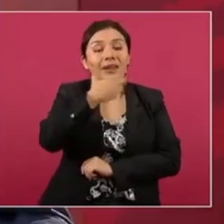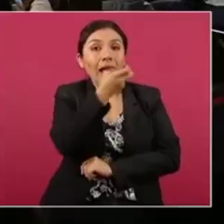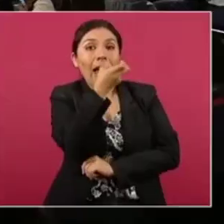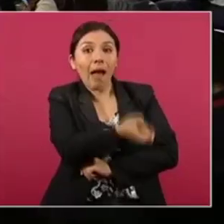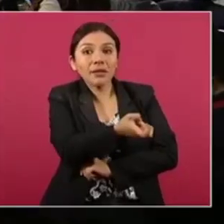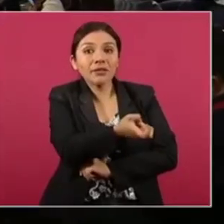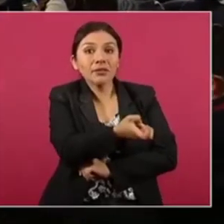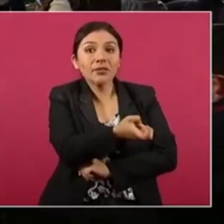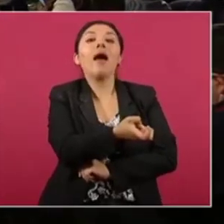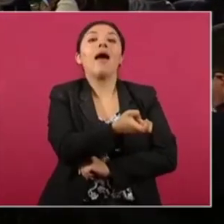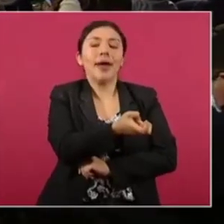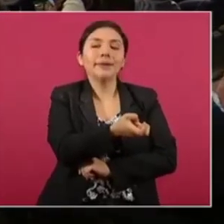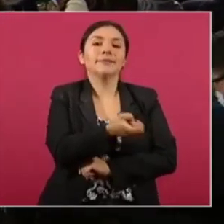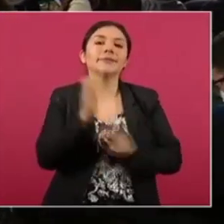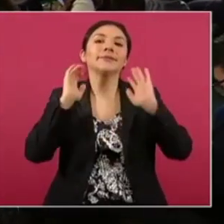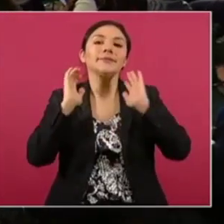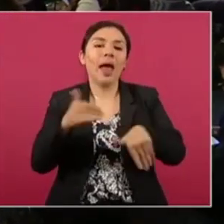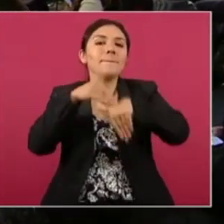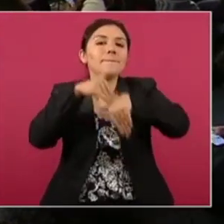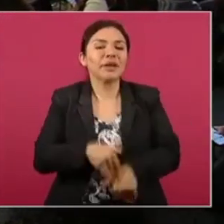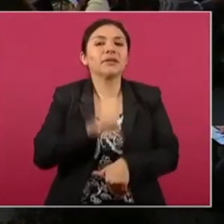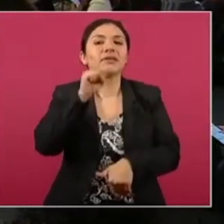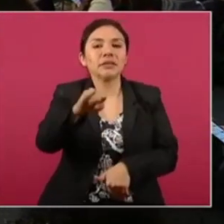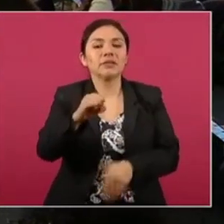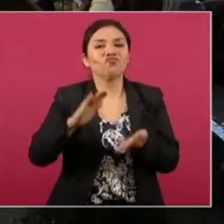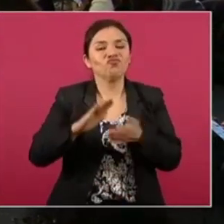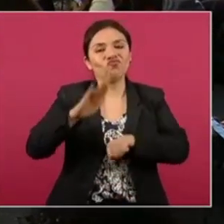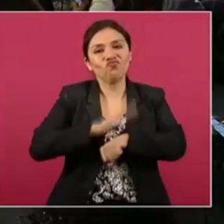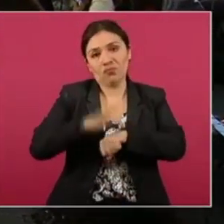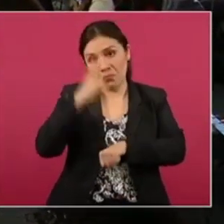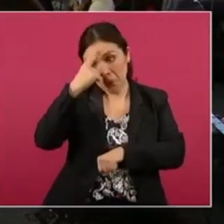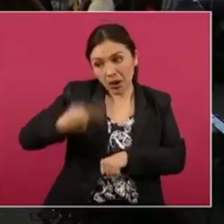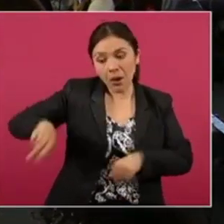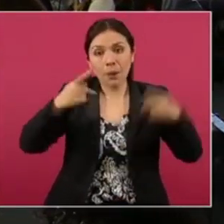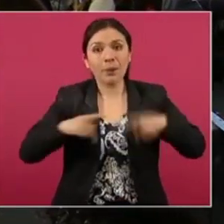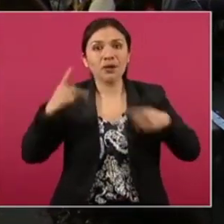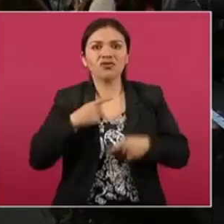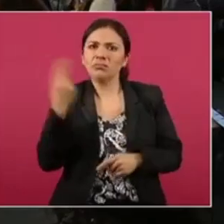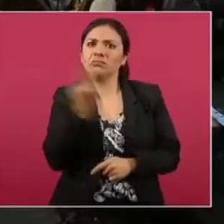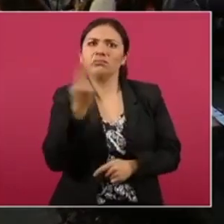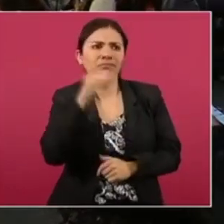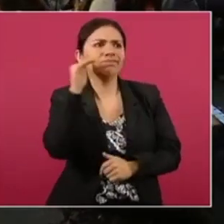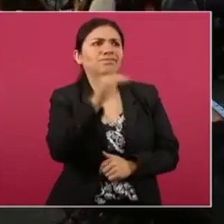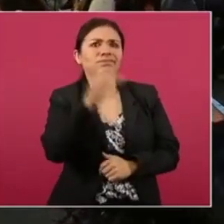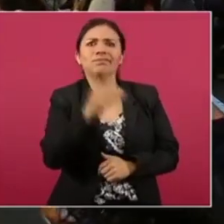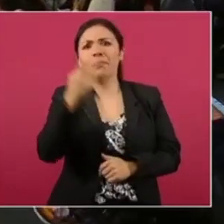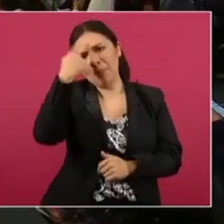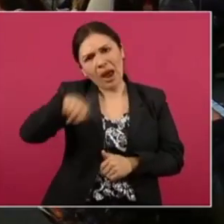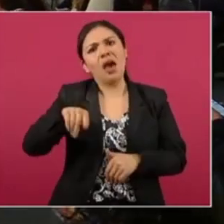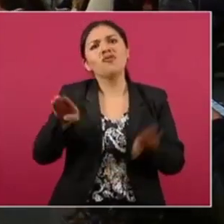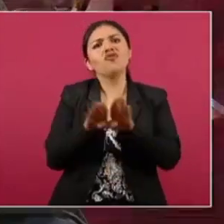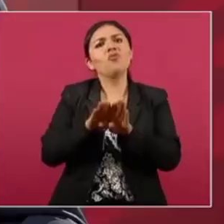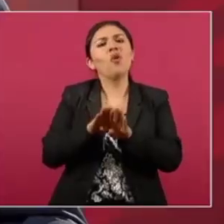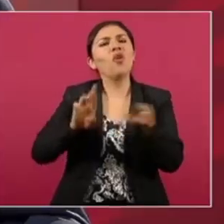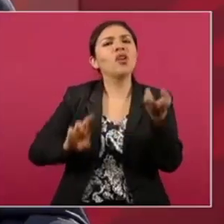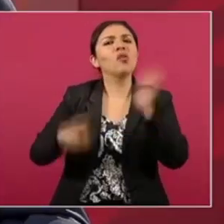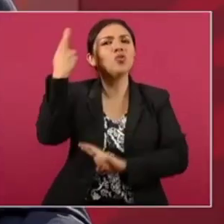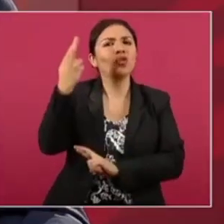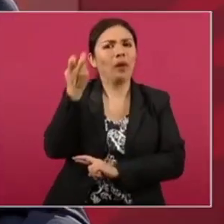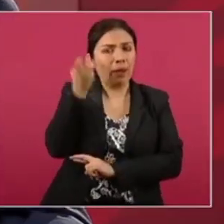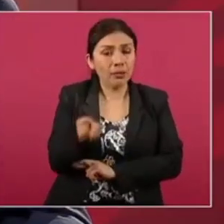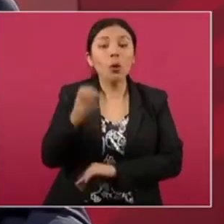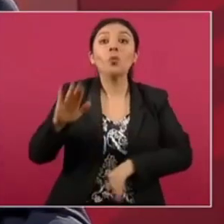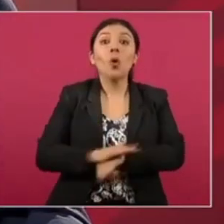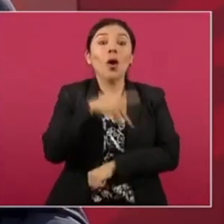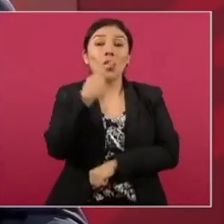el que cumple con esa demanda revolucionaria, porque en su